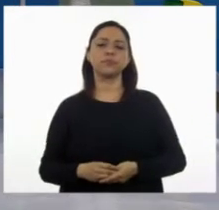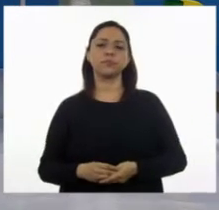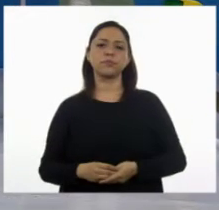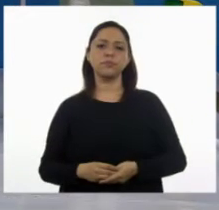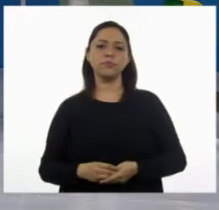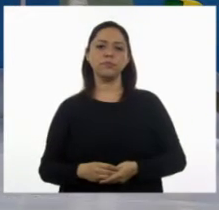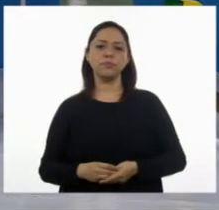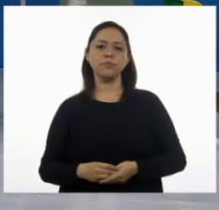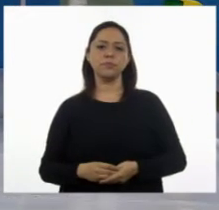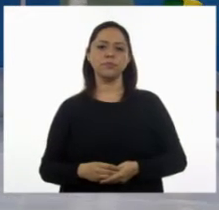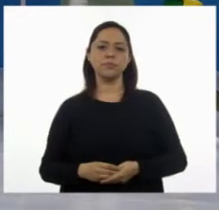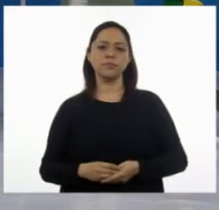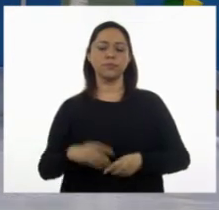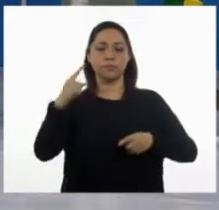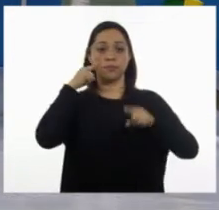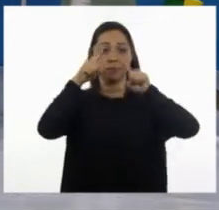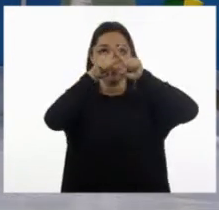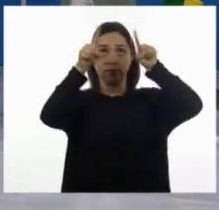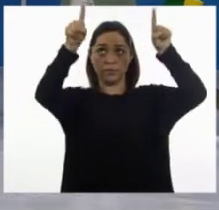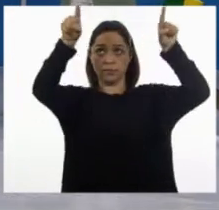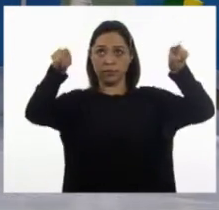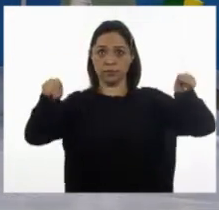Estaría aquí debajo.